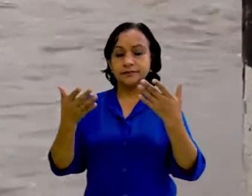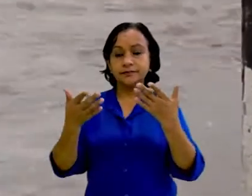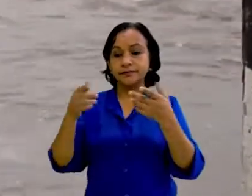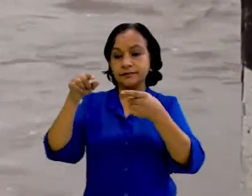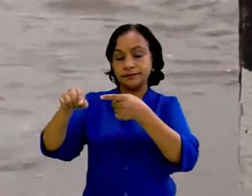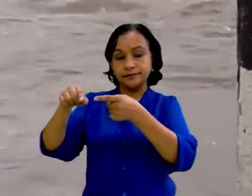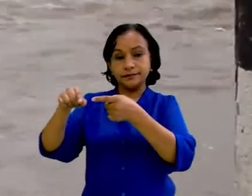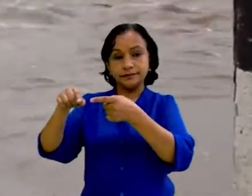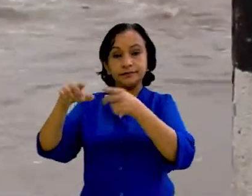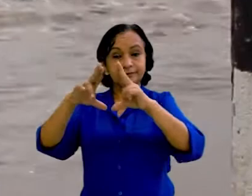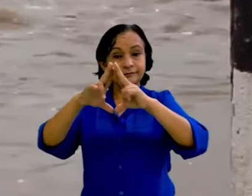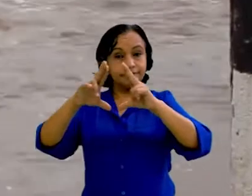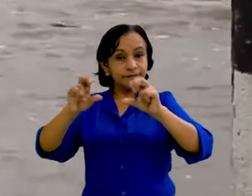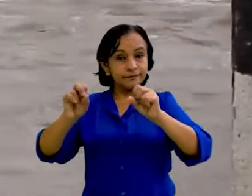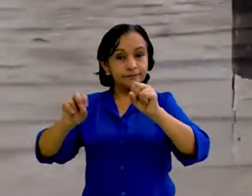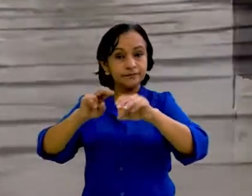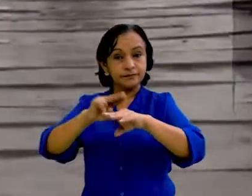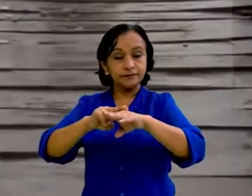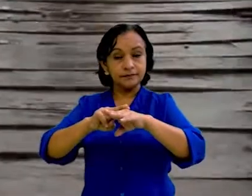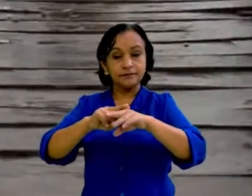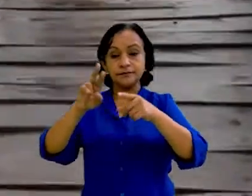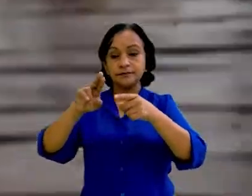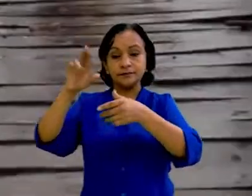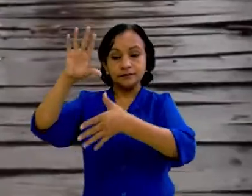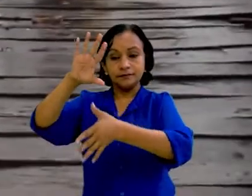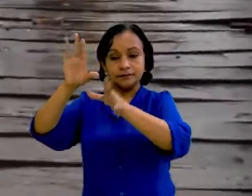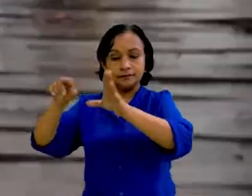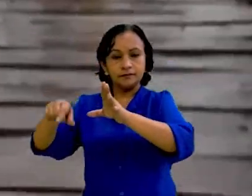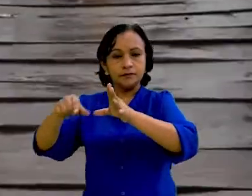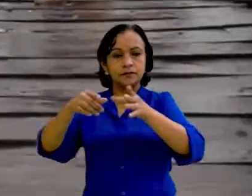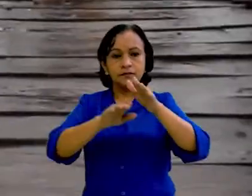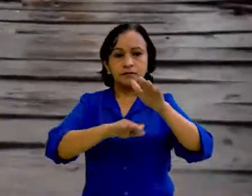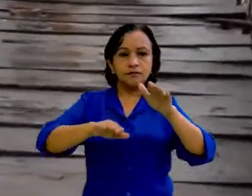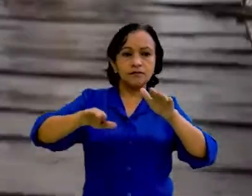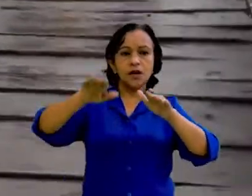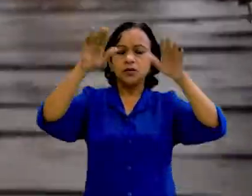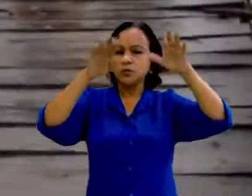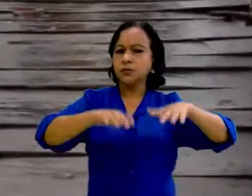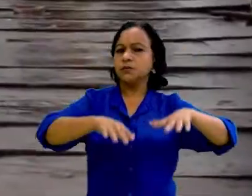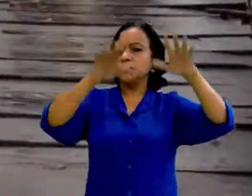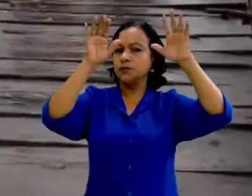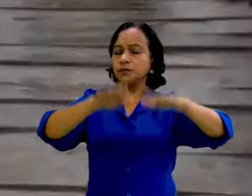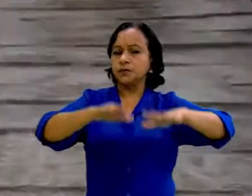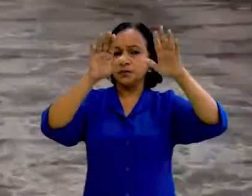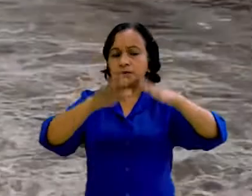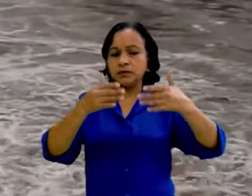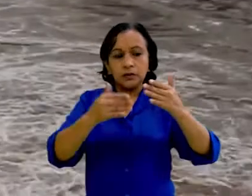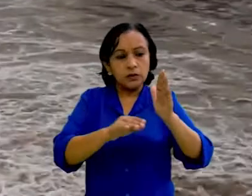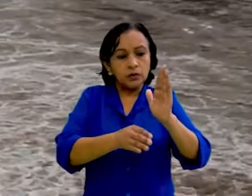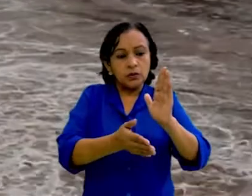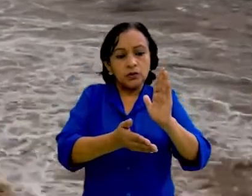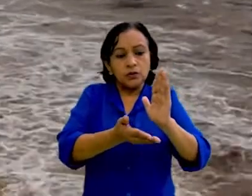intertropical, el territorio nacional, con excepción de las regiones del Caribe, registró valores acumulados de lluvias por encima de la norma